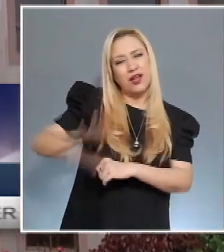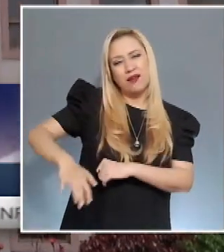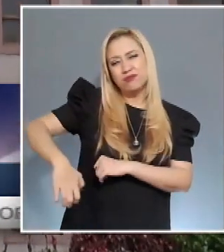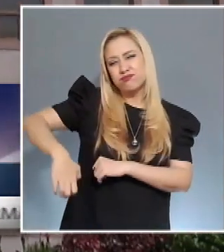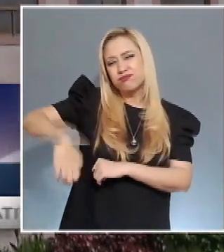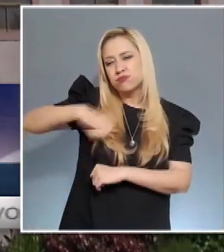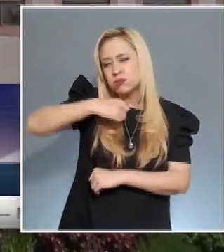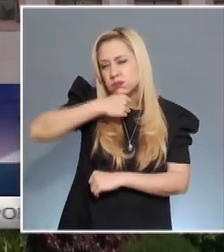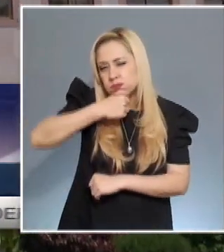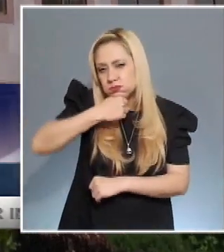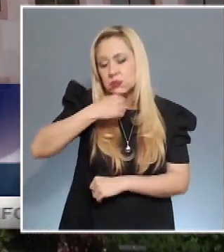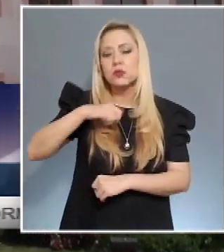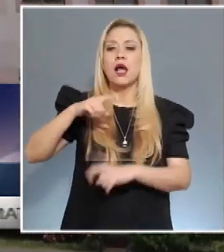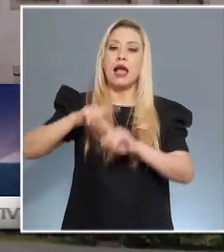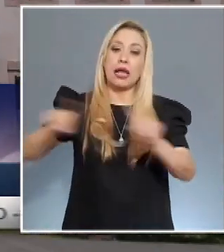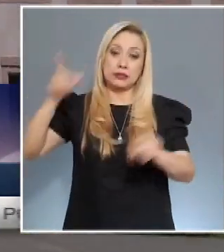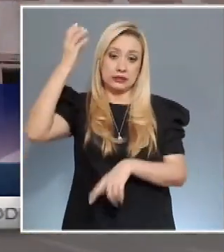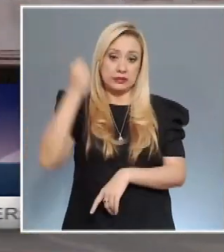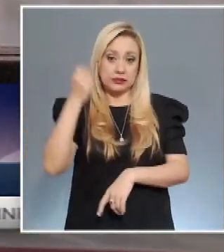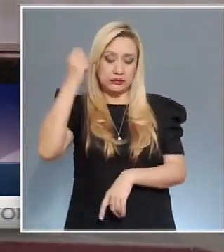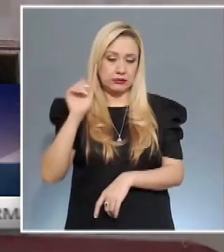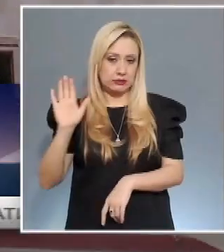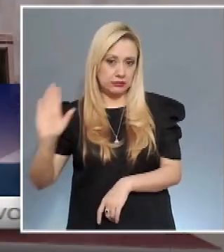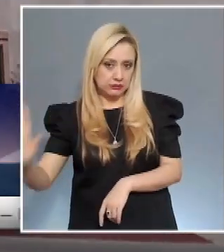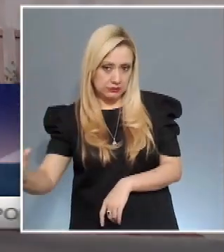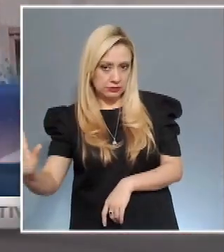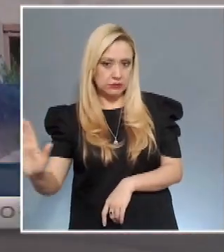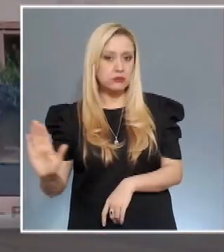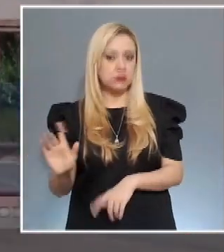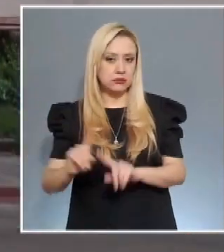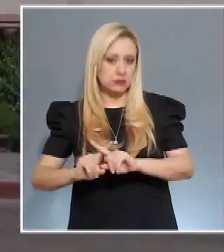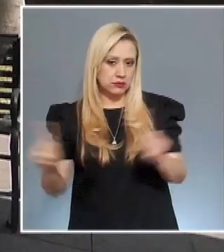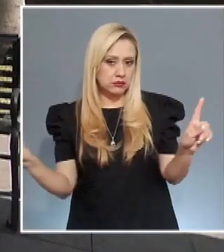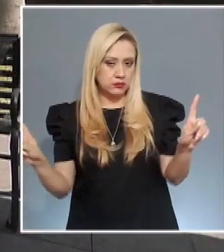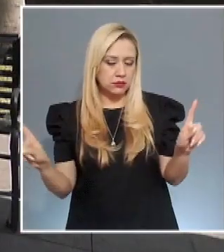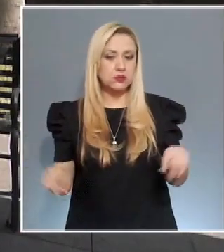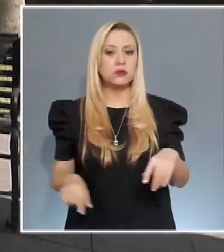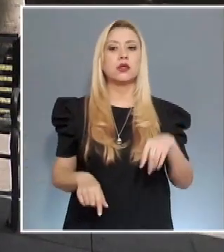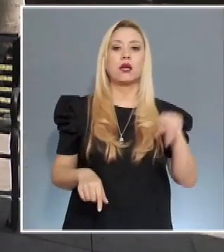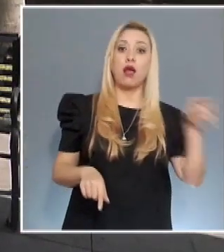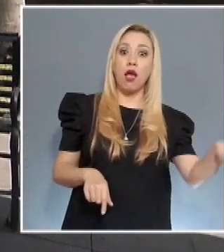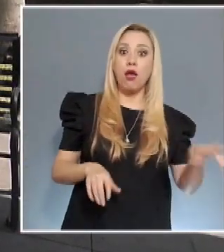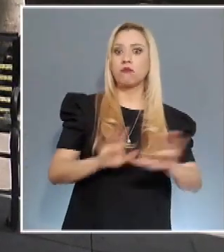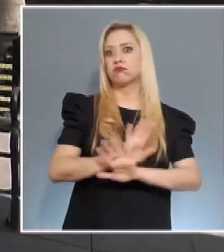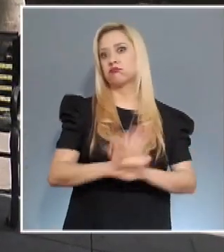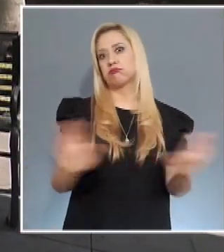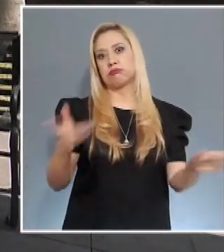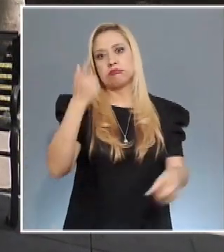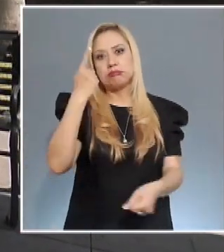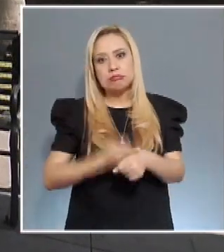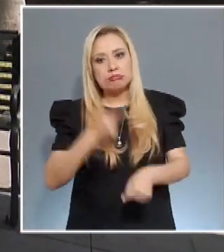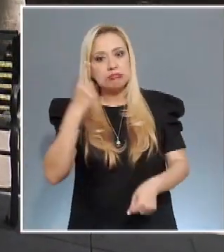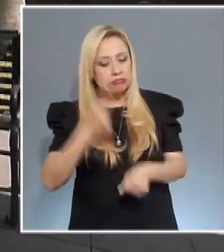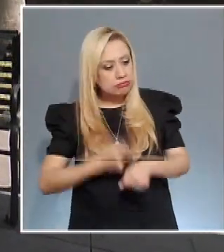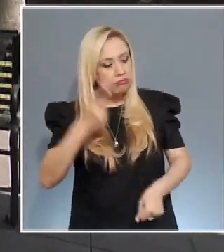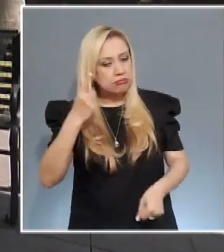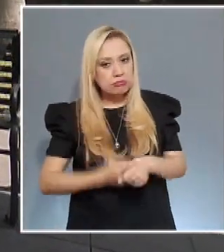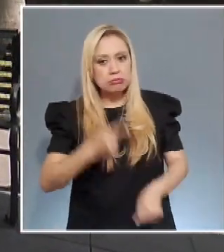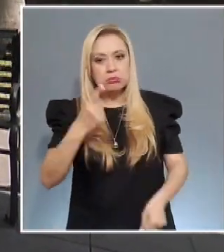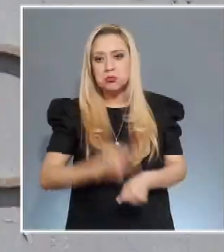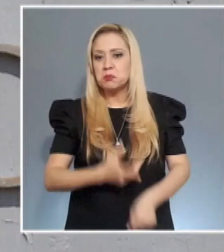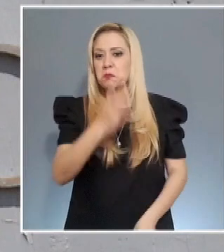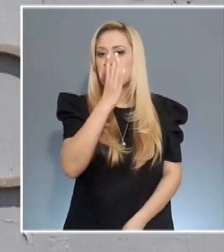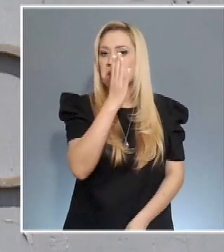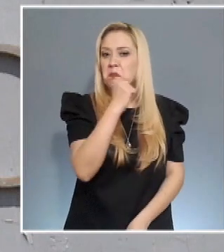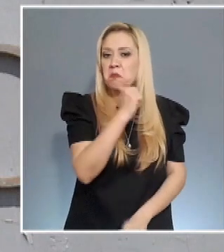de pensiones que tienen orígenes distintos y cubren riesgos diferentes. Conforme a la ley, la pensión por invalidez se genera ante la